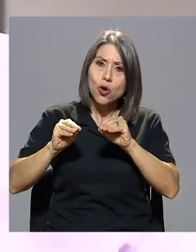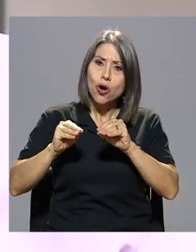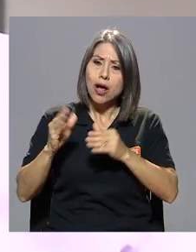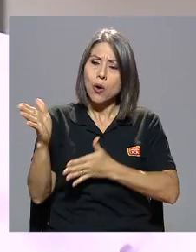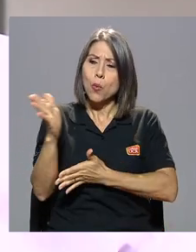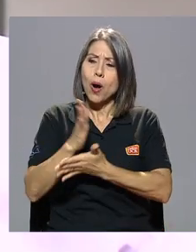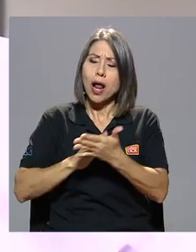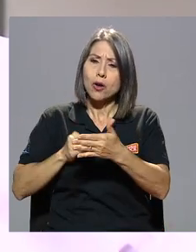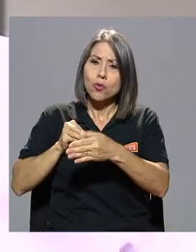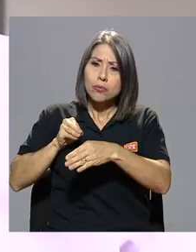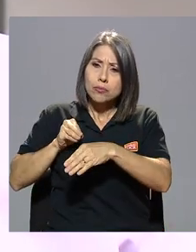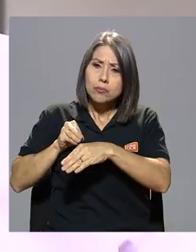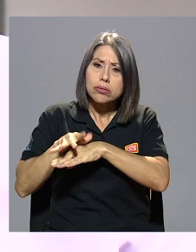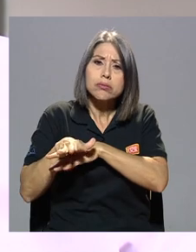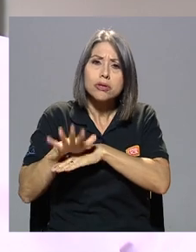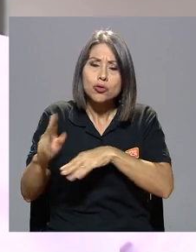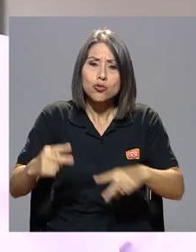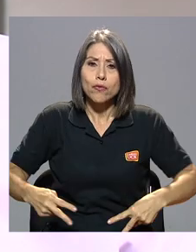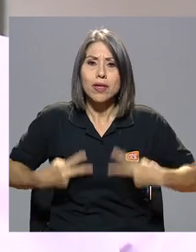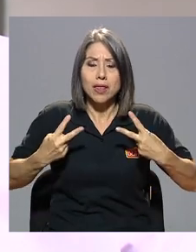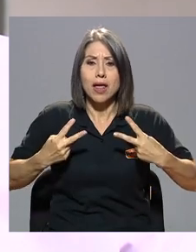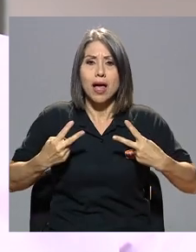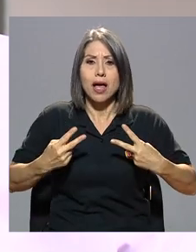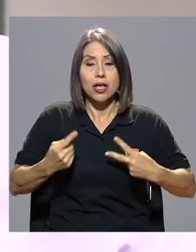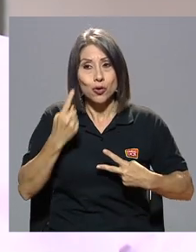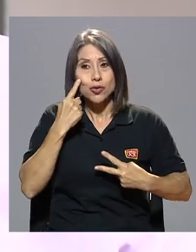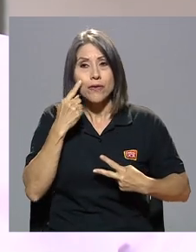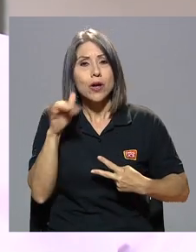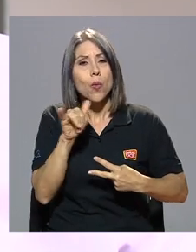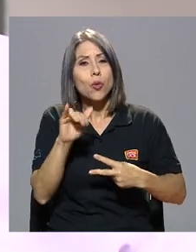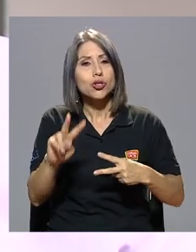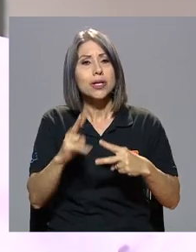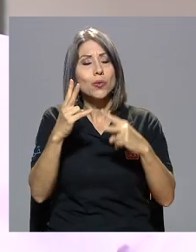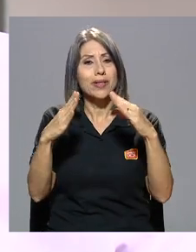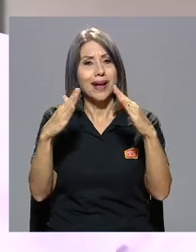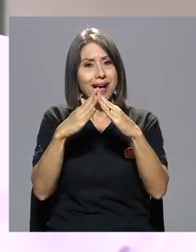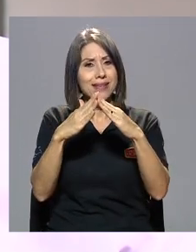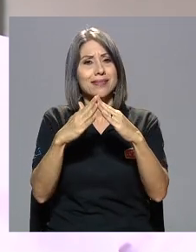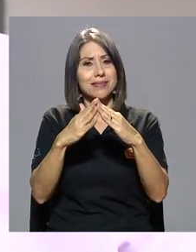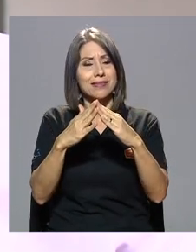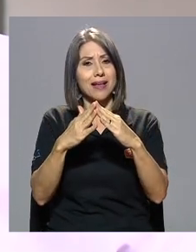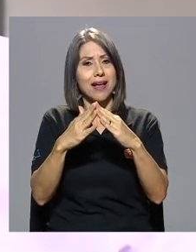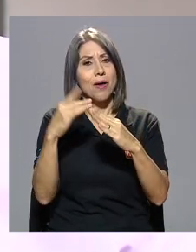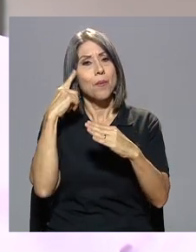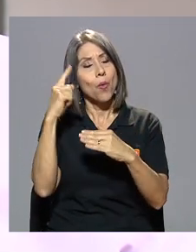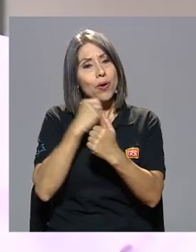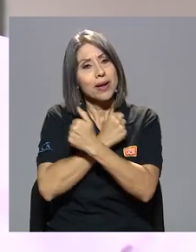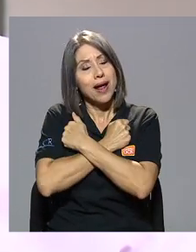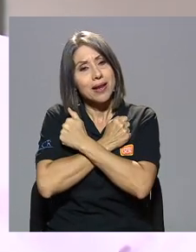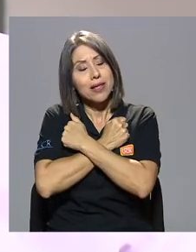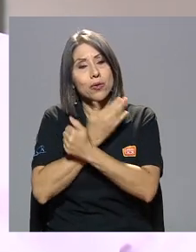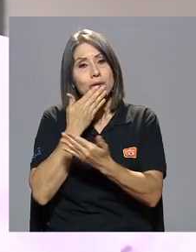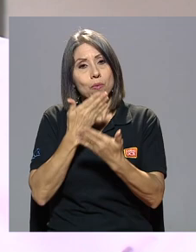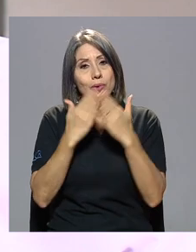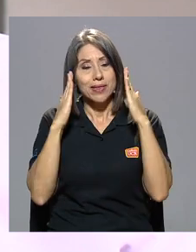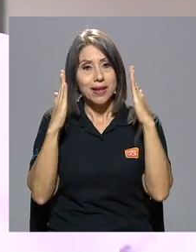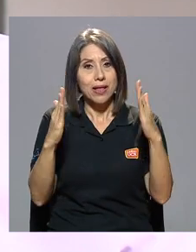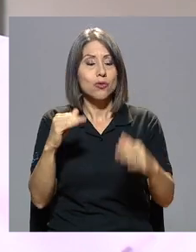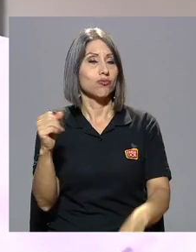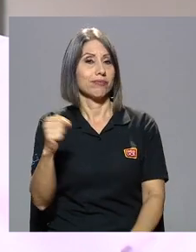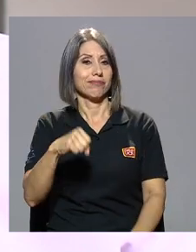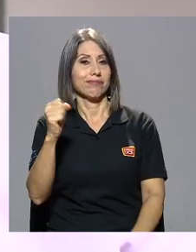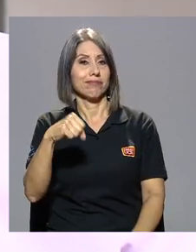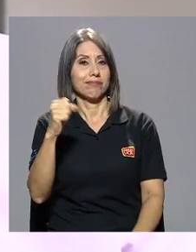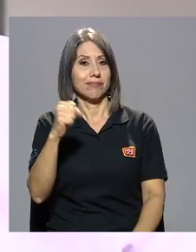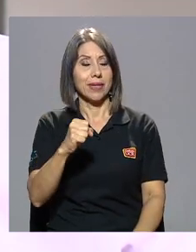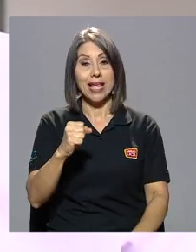marcó su vida y por supuesto que le cataloga como una segunda casa por el cariño y el buen trato que